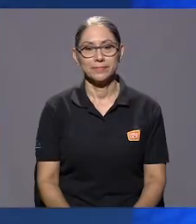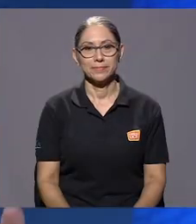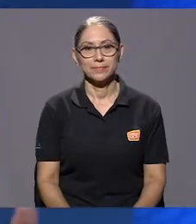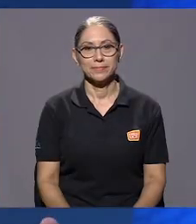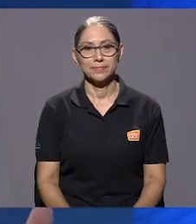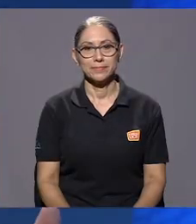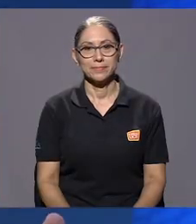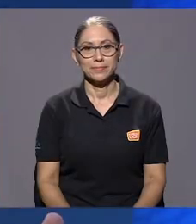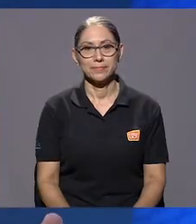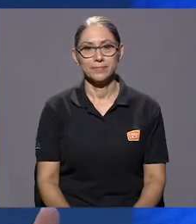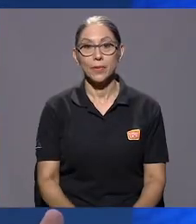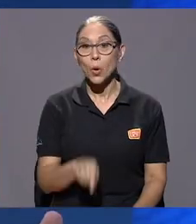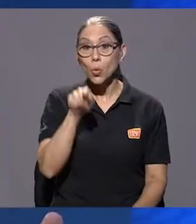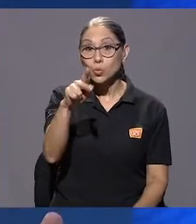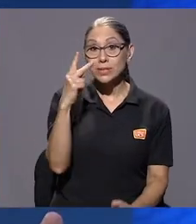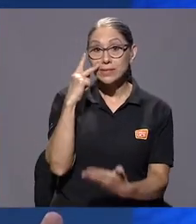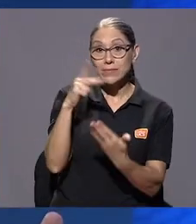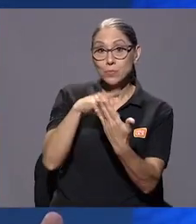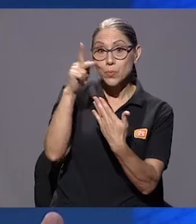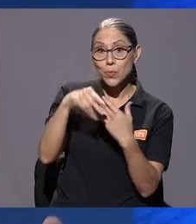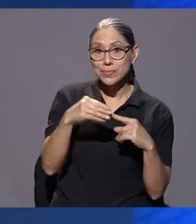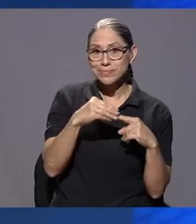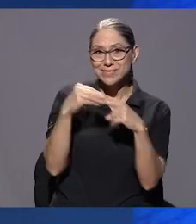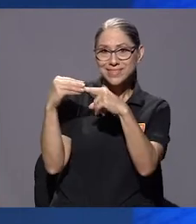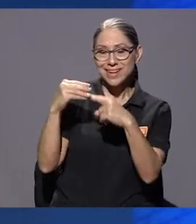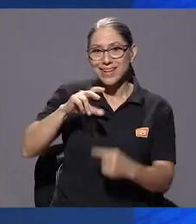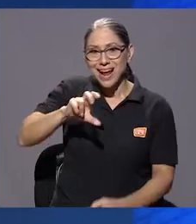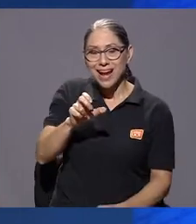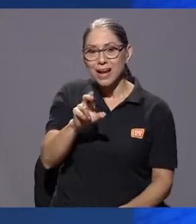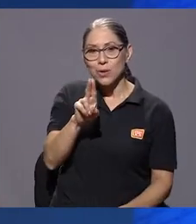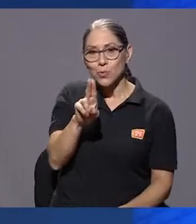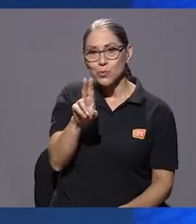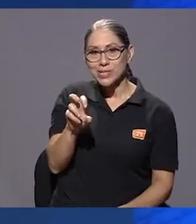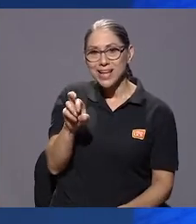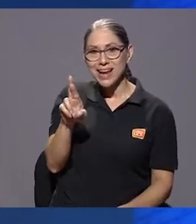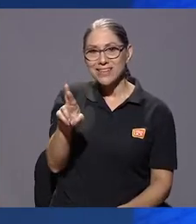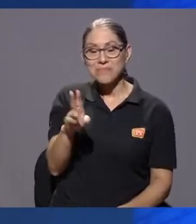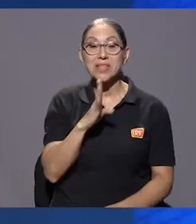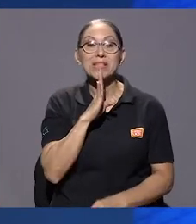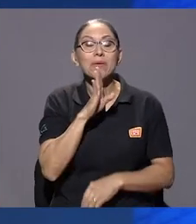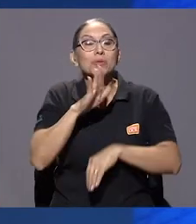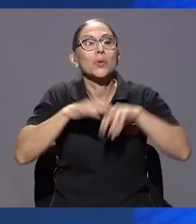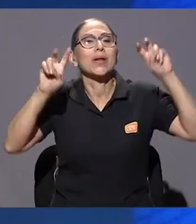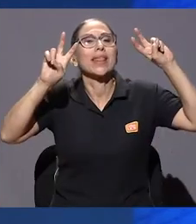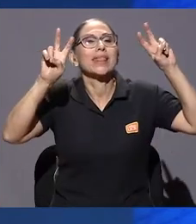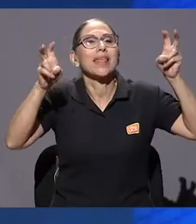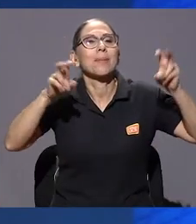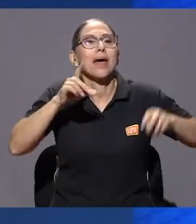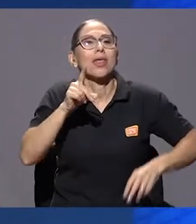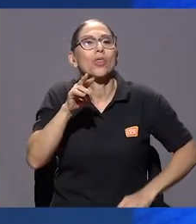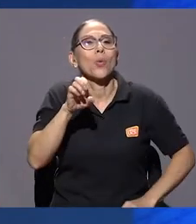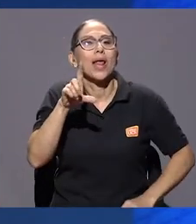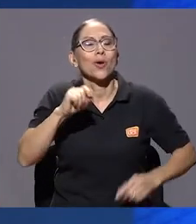Se está viendo un programa especial de Canal UCR y estamos abordando el tema del duelo con la psicóloga Paola Vargas.